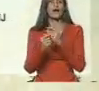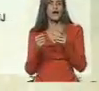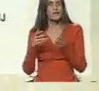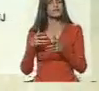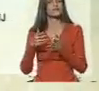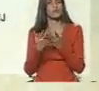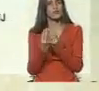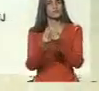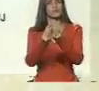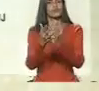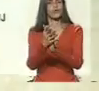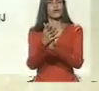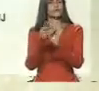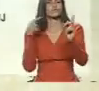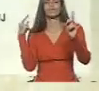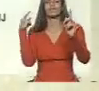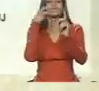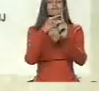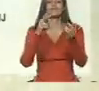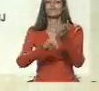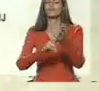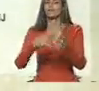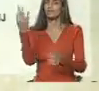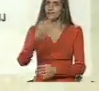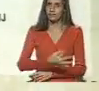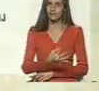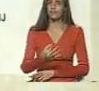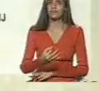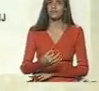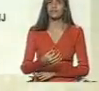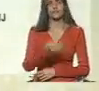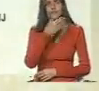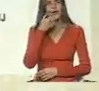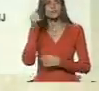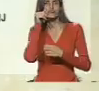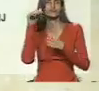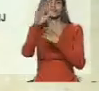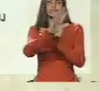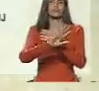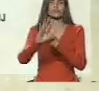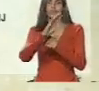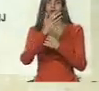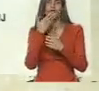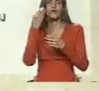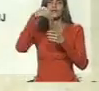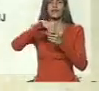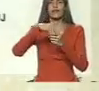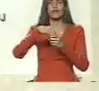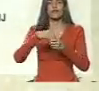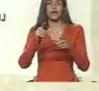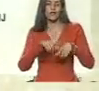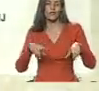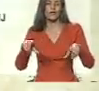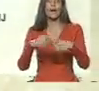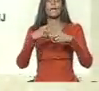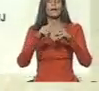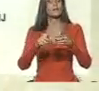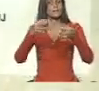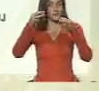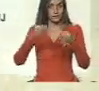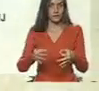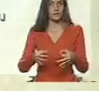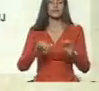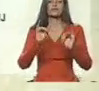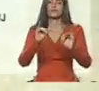caminando a tener una seguridad de la más alta eficacia y eficiencia dentro de nuestro territorio. Pero justamente